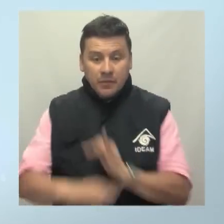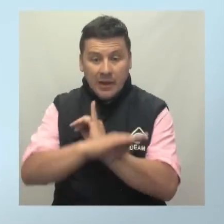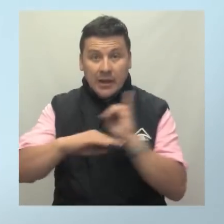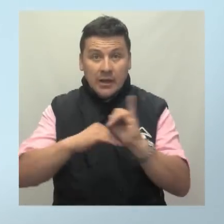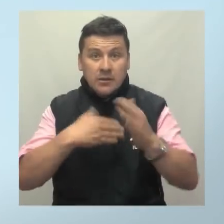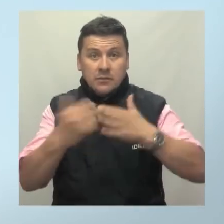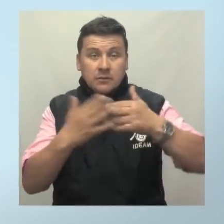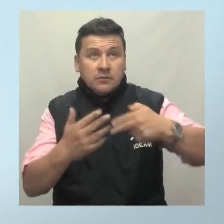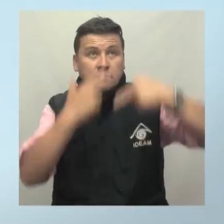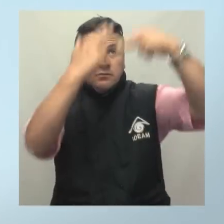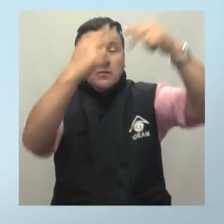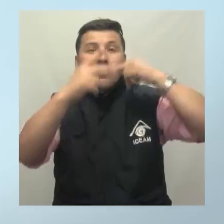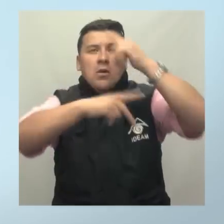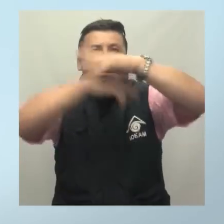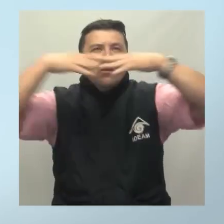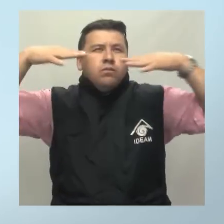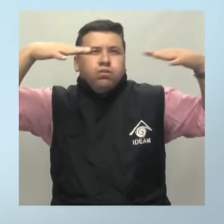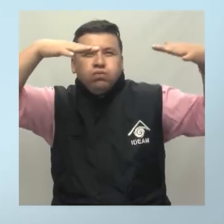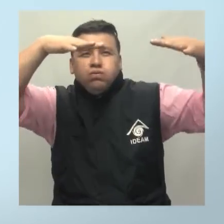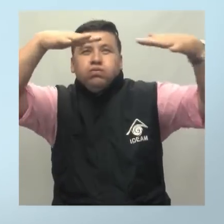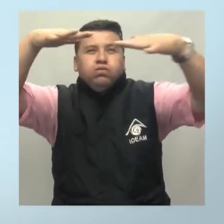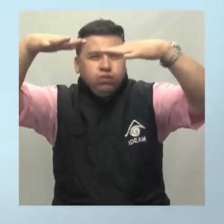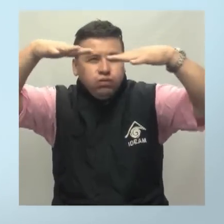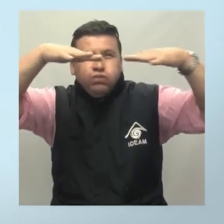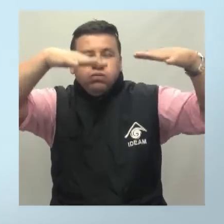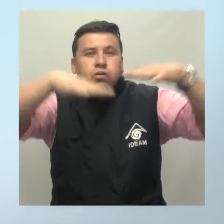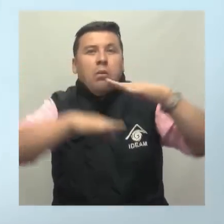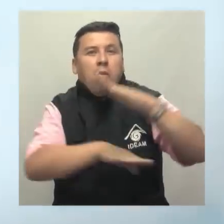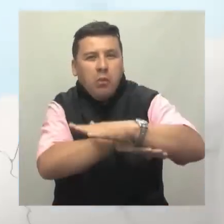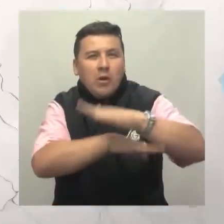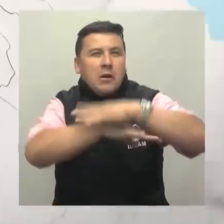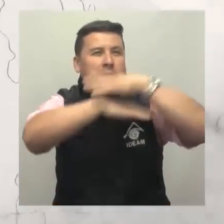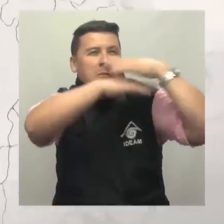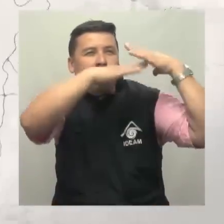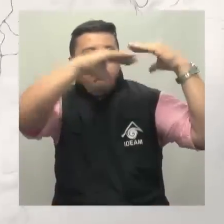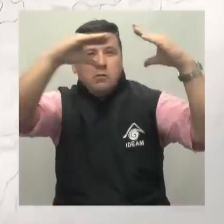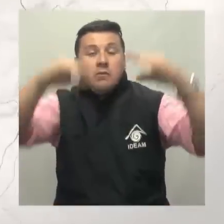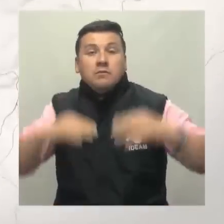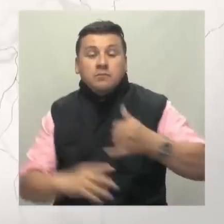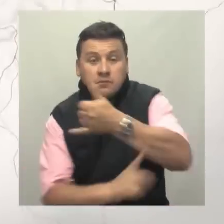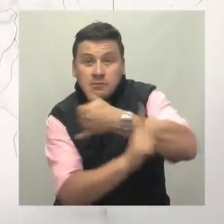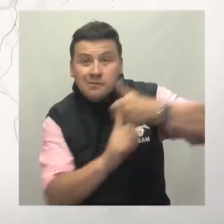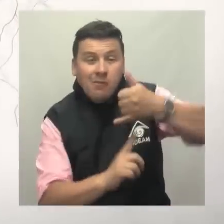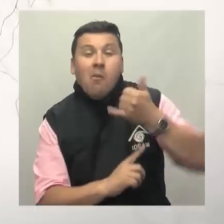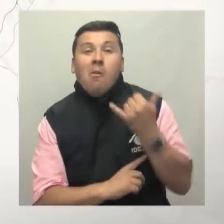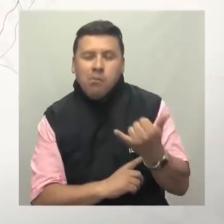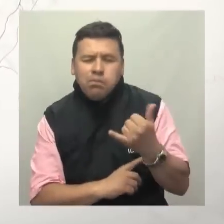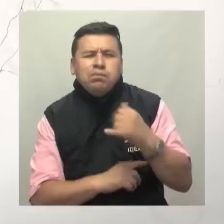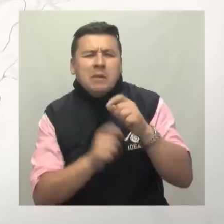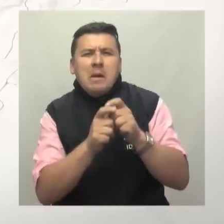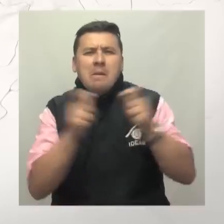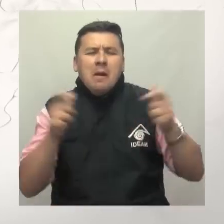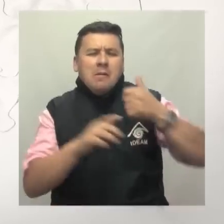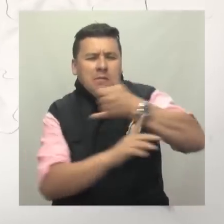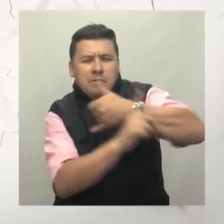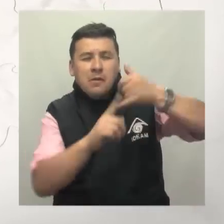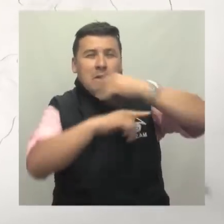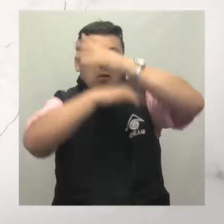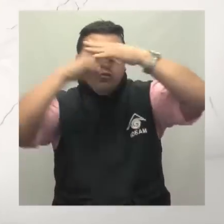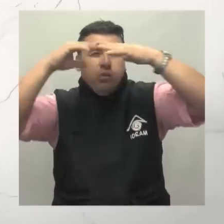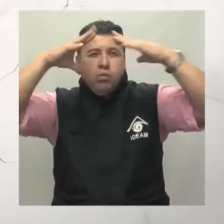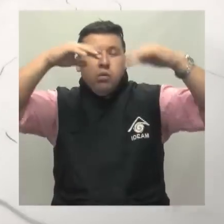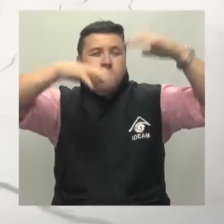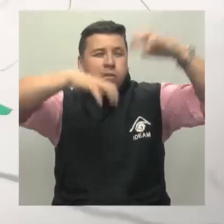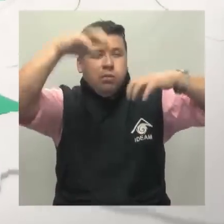Nuestras islas se estiman con cielo entreparcial y mayormente cubierto en horas de la tarde. En el litoral del Pacífico se prevé un incremento de la